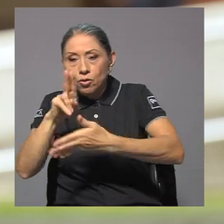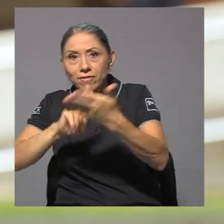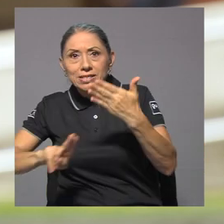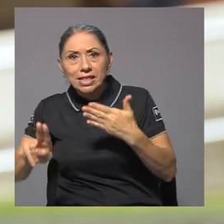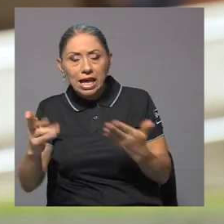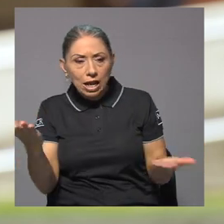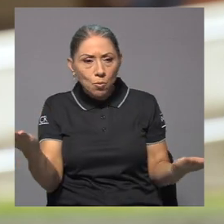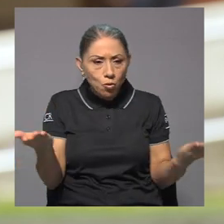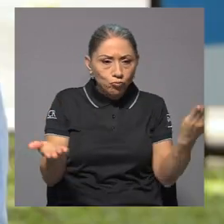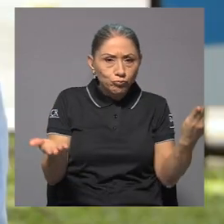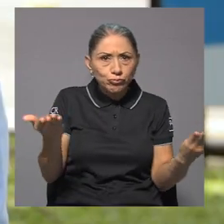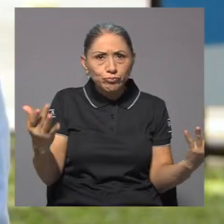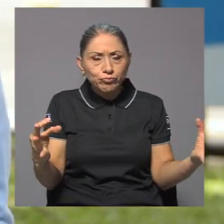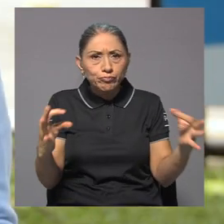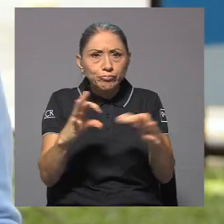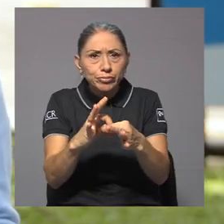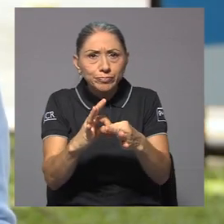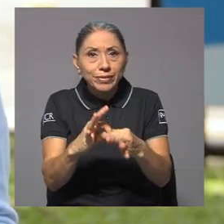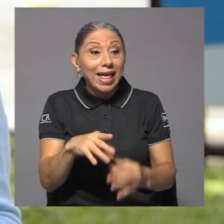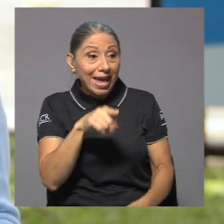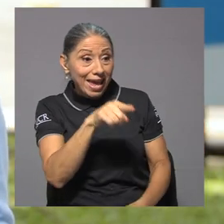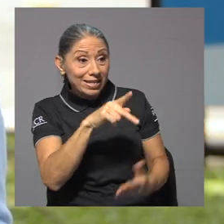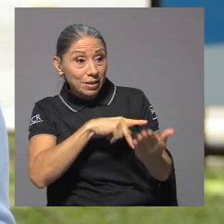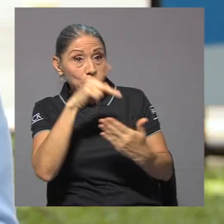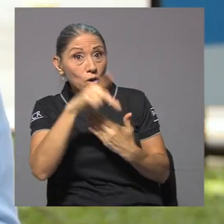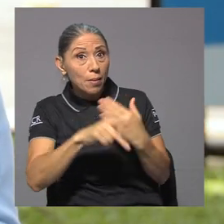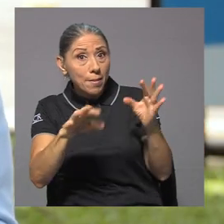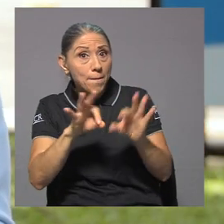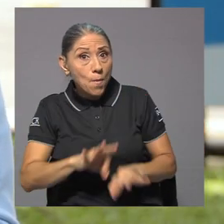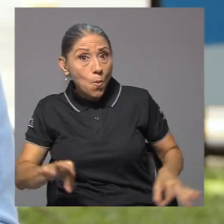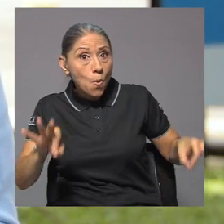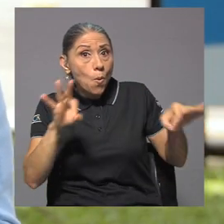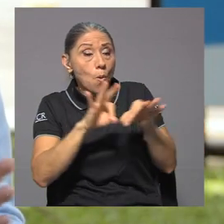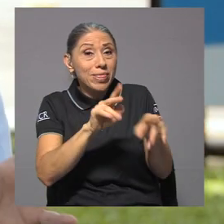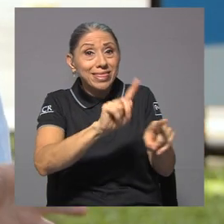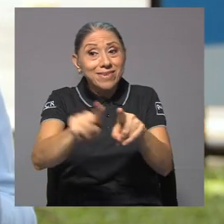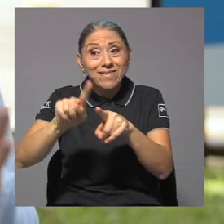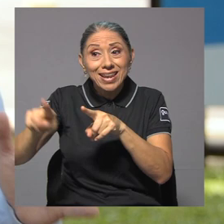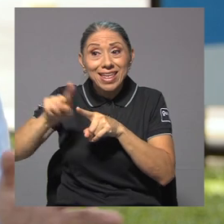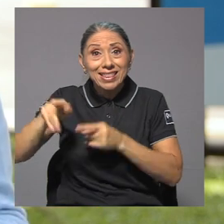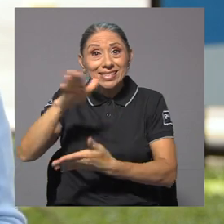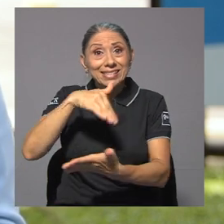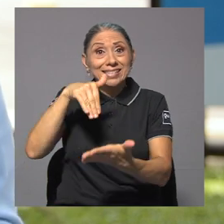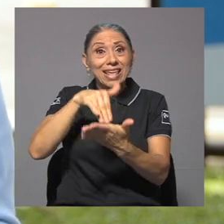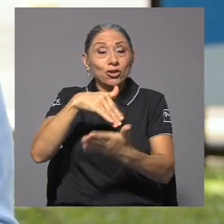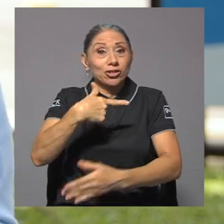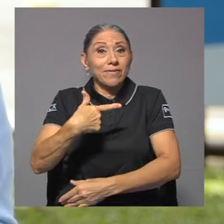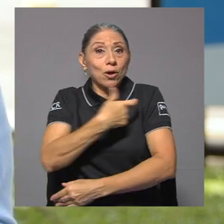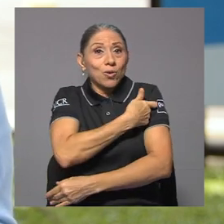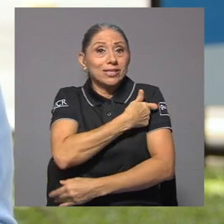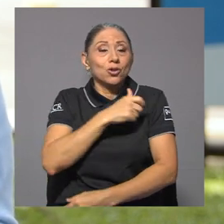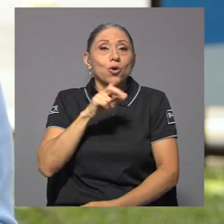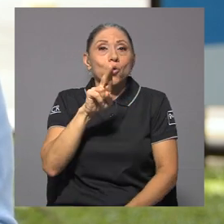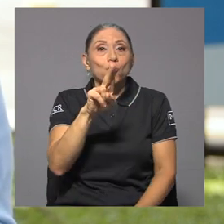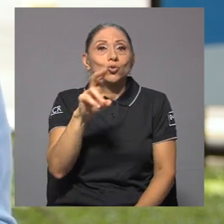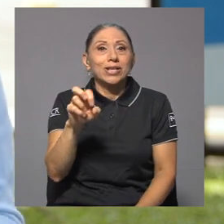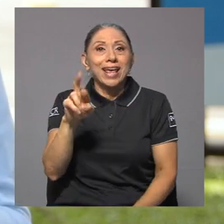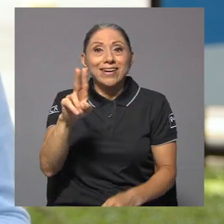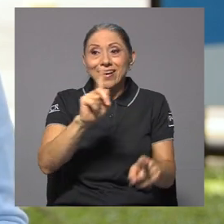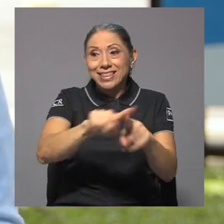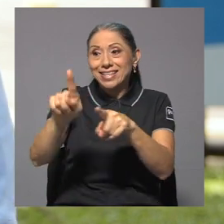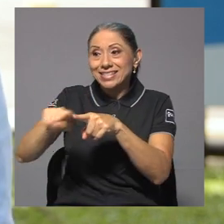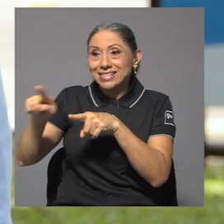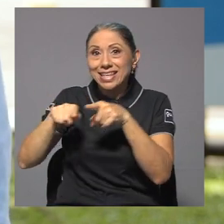universitaria, ¿verdad? Entonces... Tengo entendido que este programa ha sido un pilar fundamental para los diferentes centros de vacunación que tiene la UCR en las